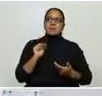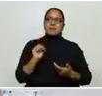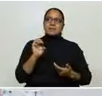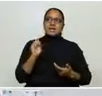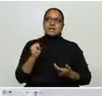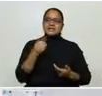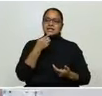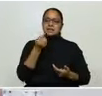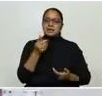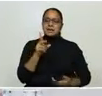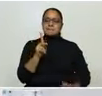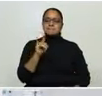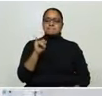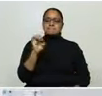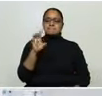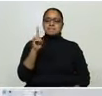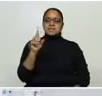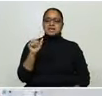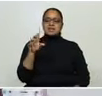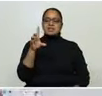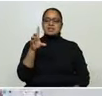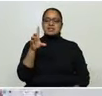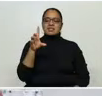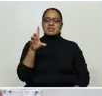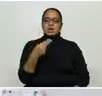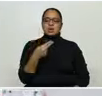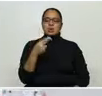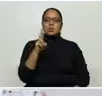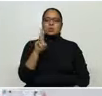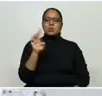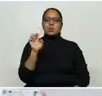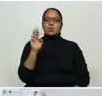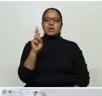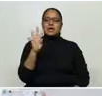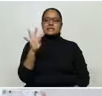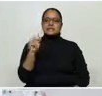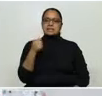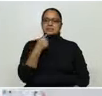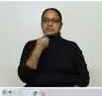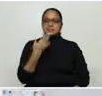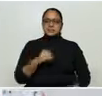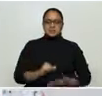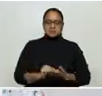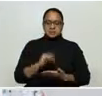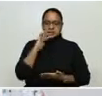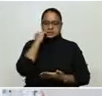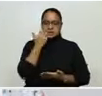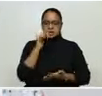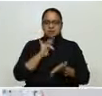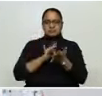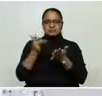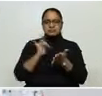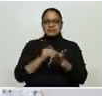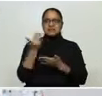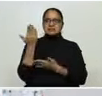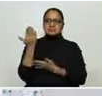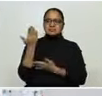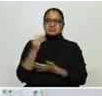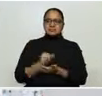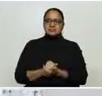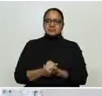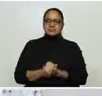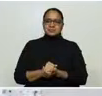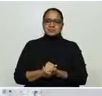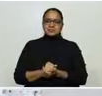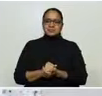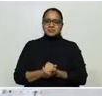Está conectada, al igual que el resto del gabinete. Yo como introducción quiero agradecerle a Piedad por